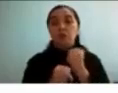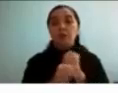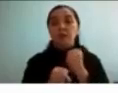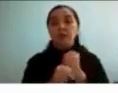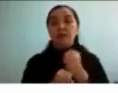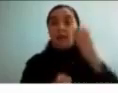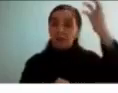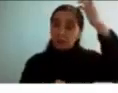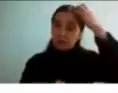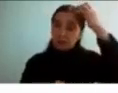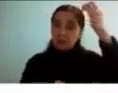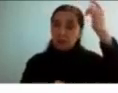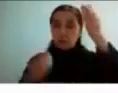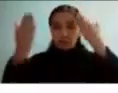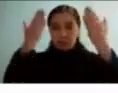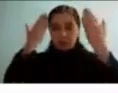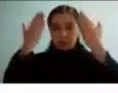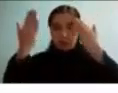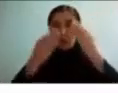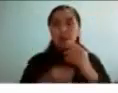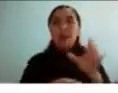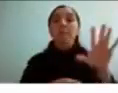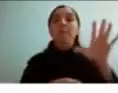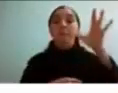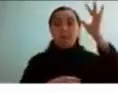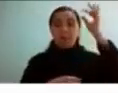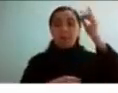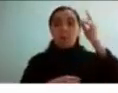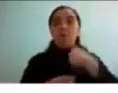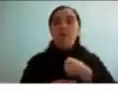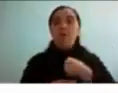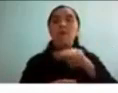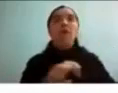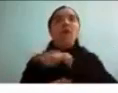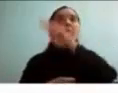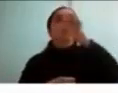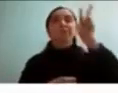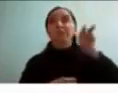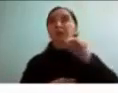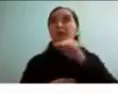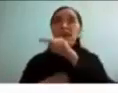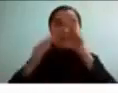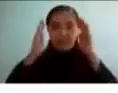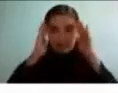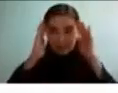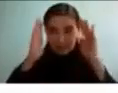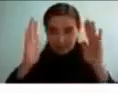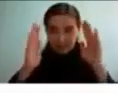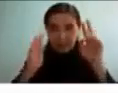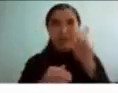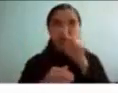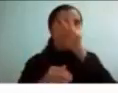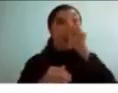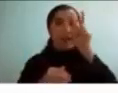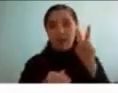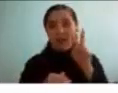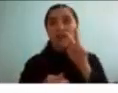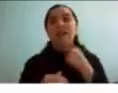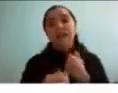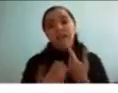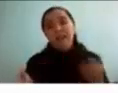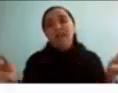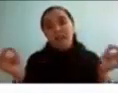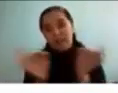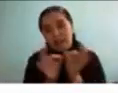atencional y me enteré un poco más tarde de que lo tenía así que quiero hacer como una vuelta acerca de cómo fue esto